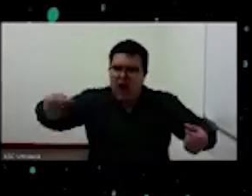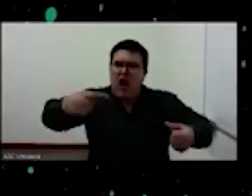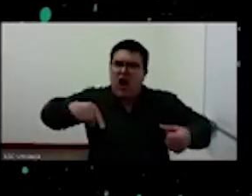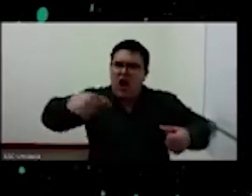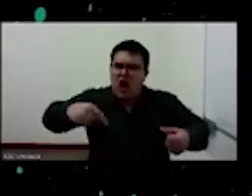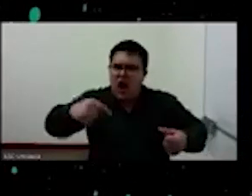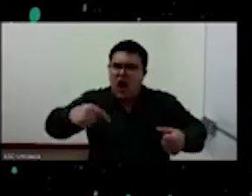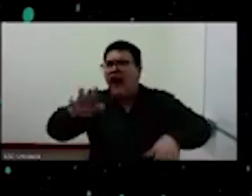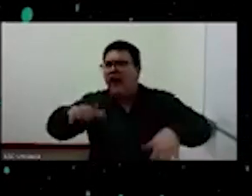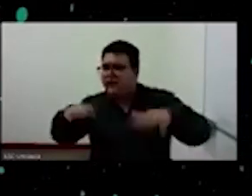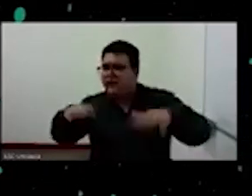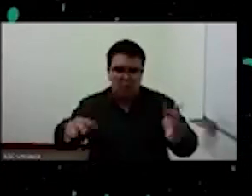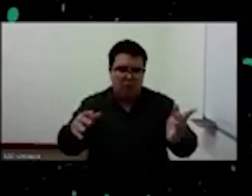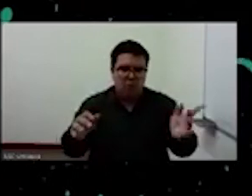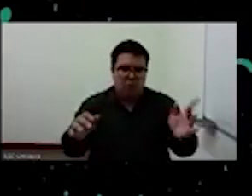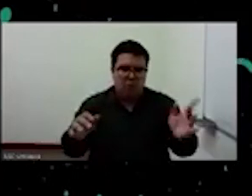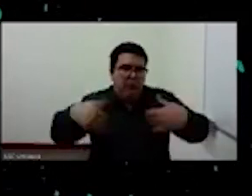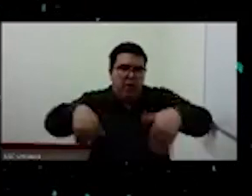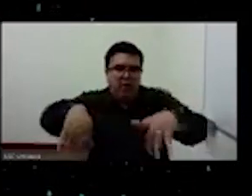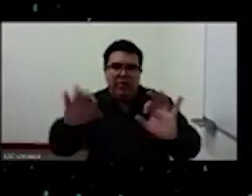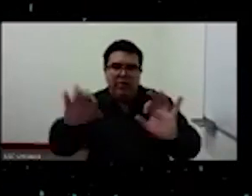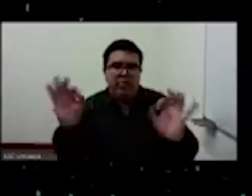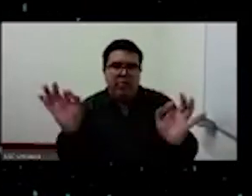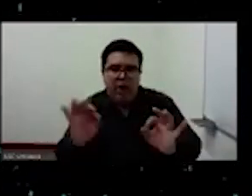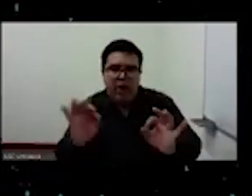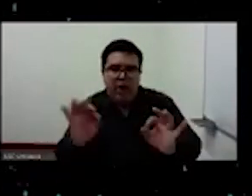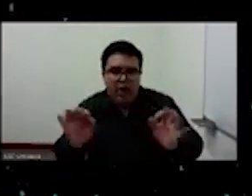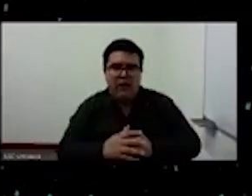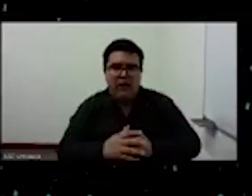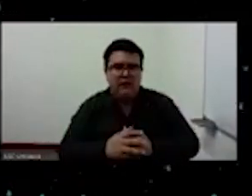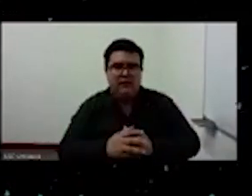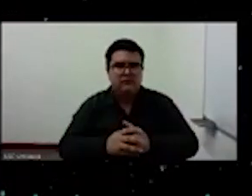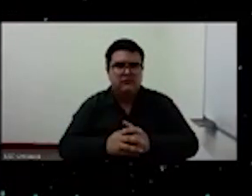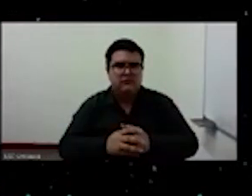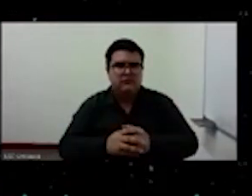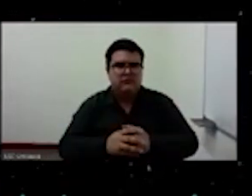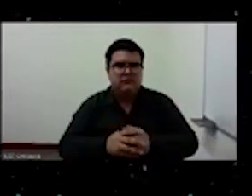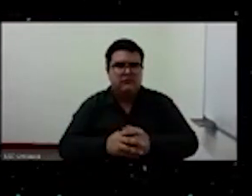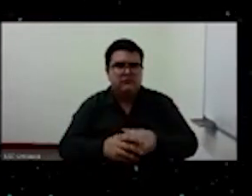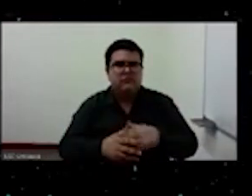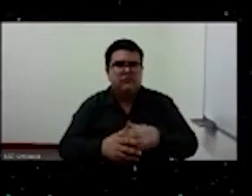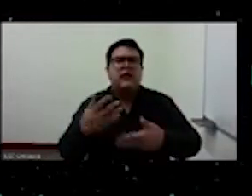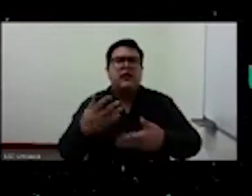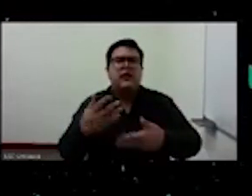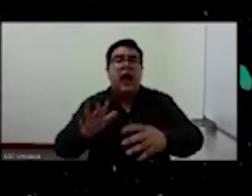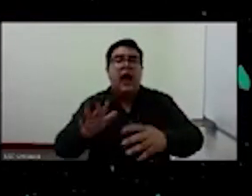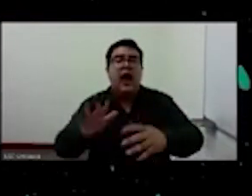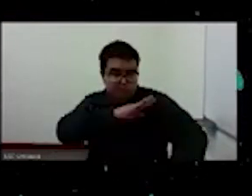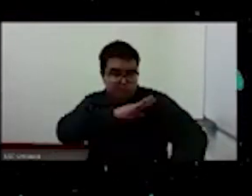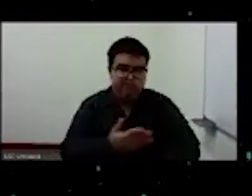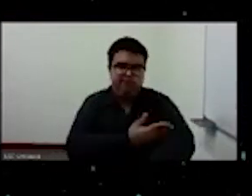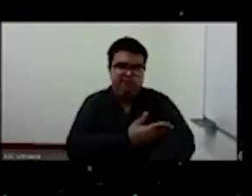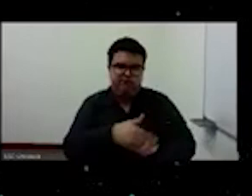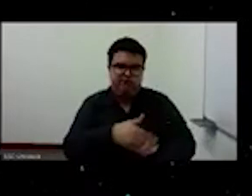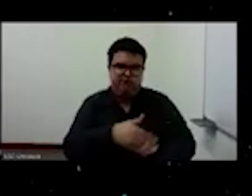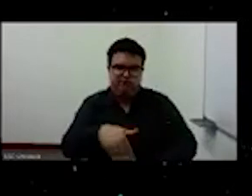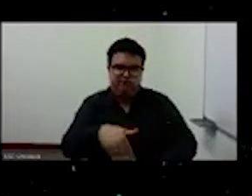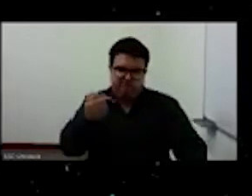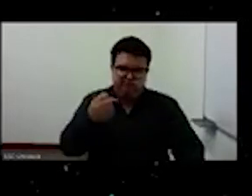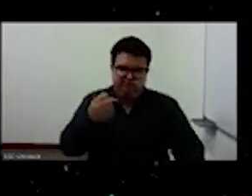el poder, la potencia